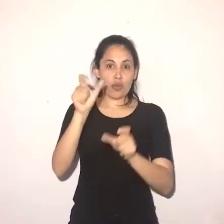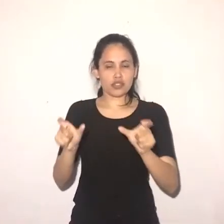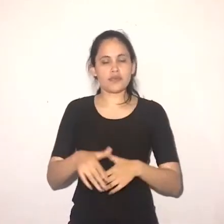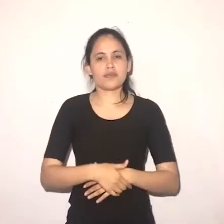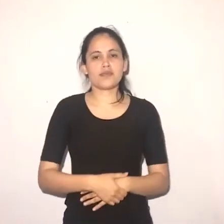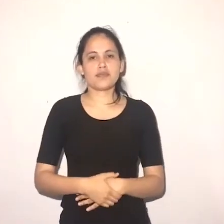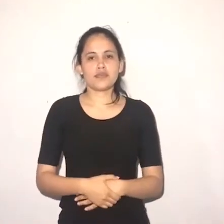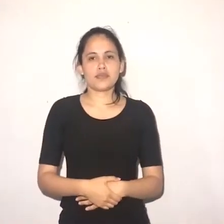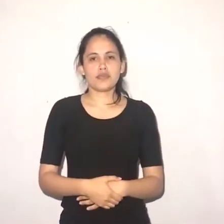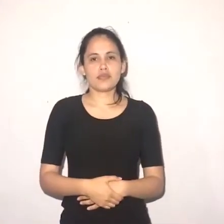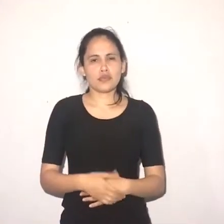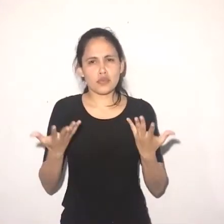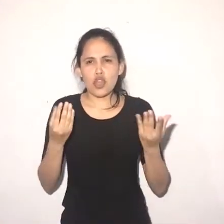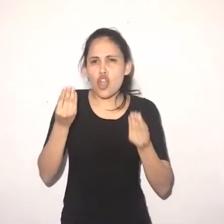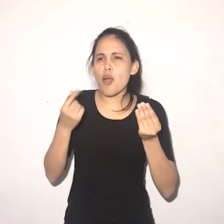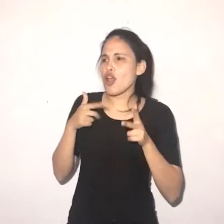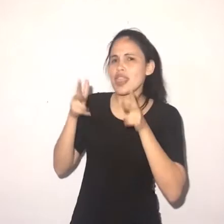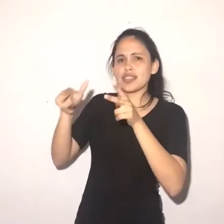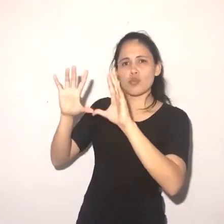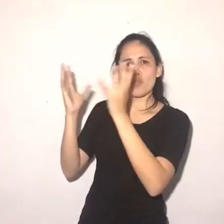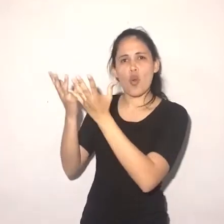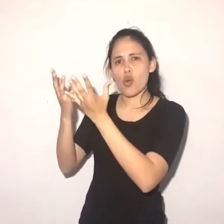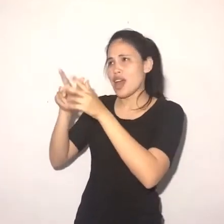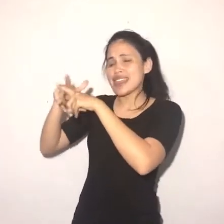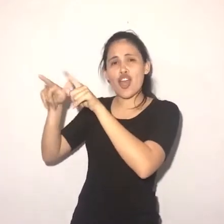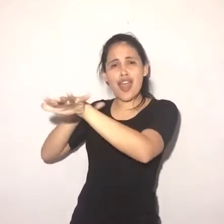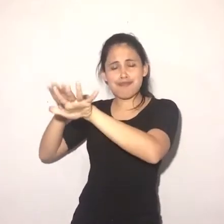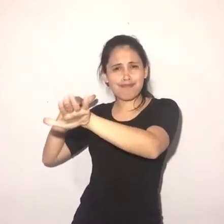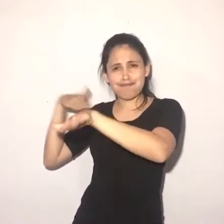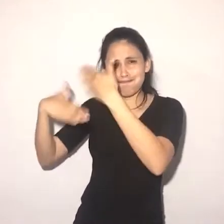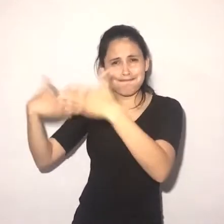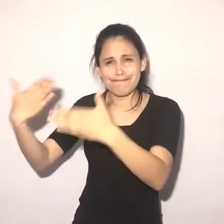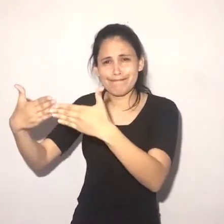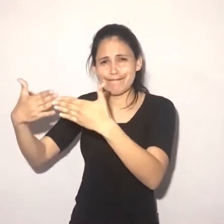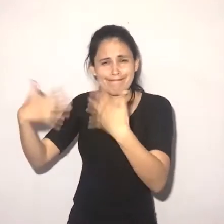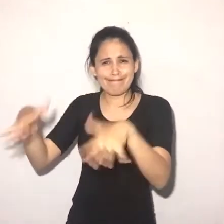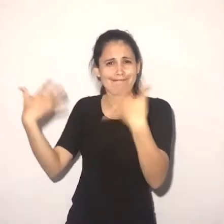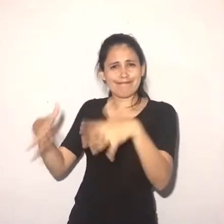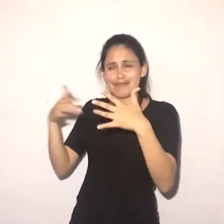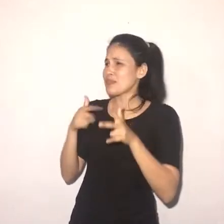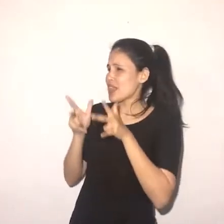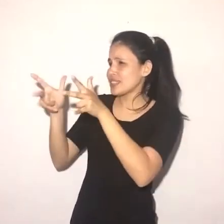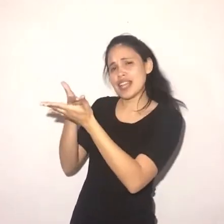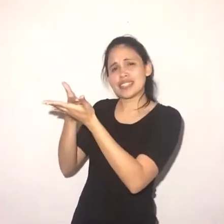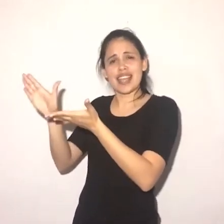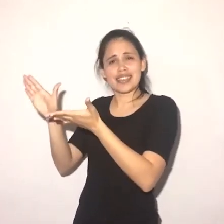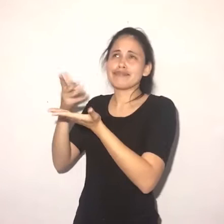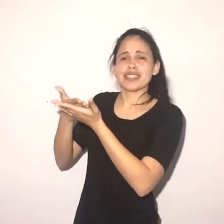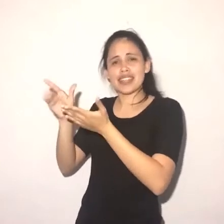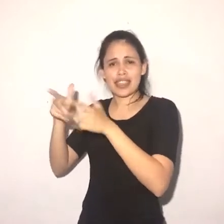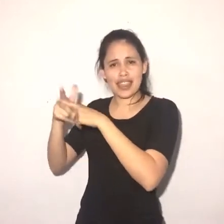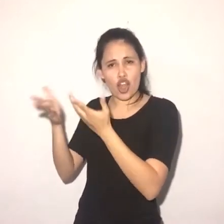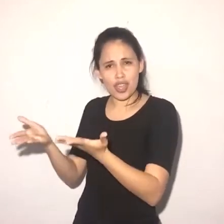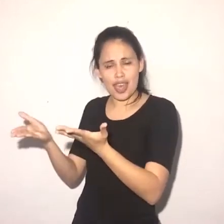descarte, mejor dicho, determinada tecnología porque existe el temor del daño de la salud? La única